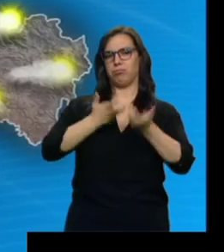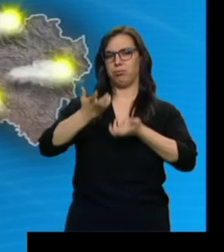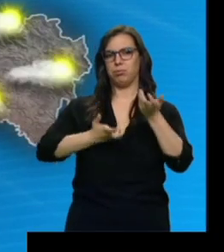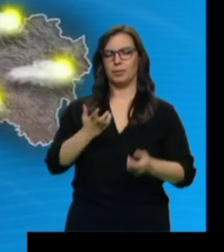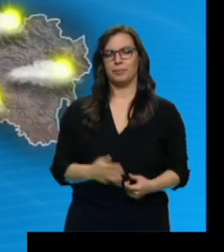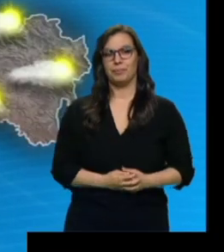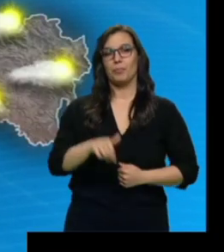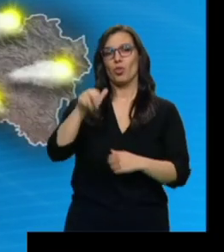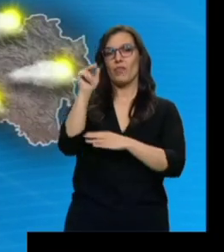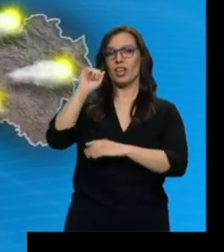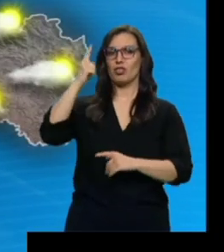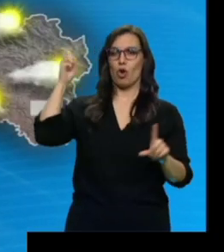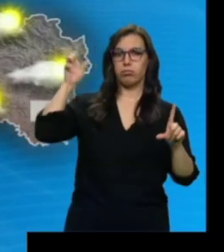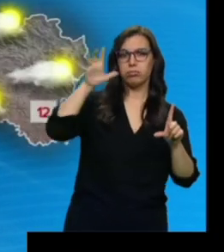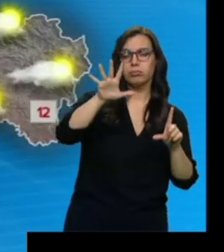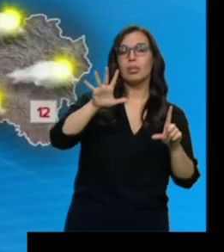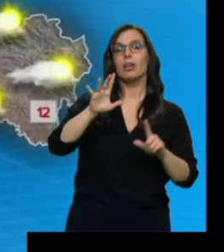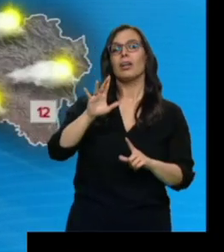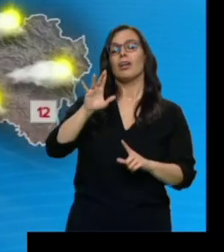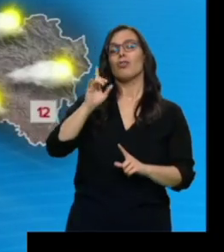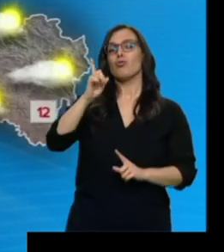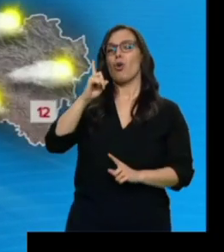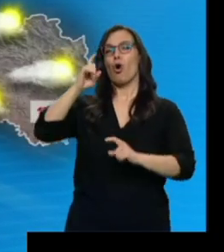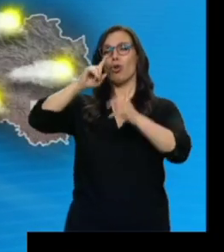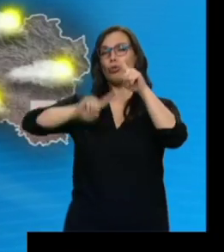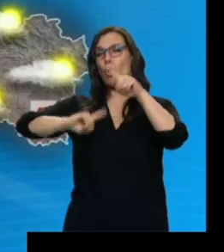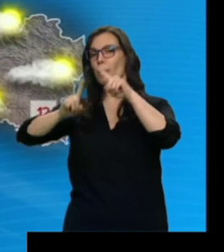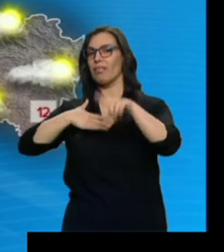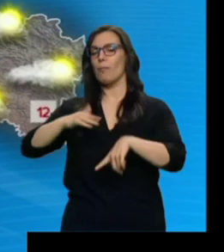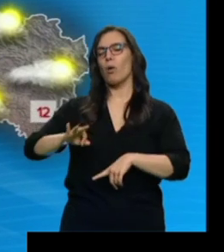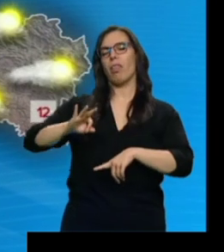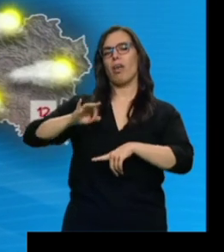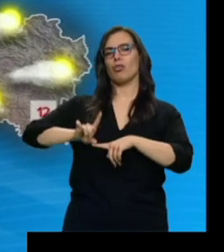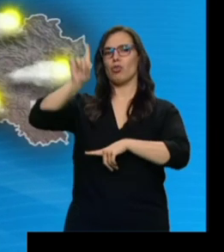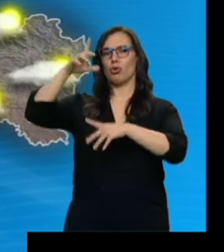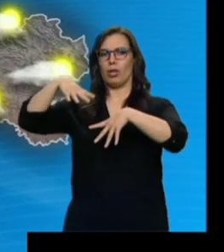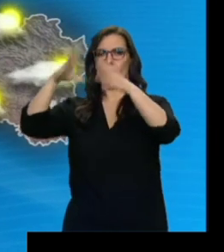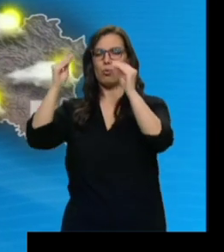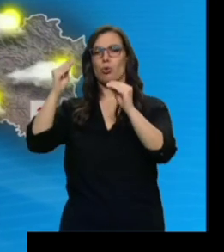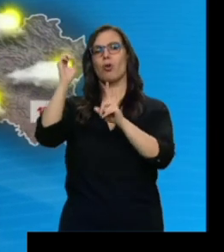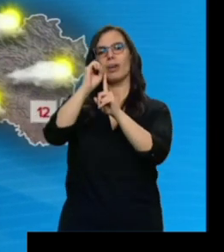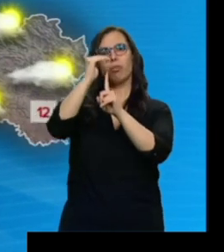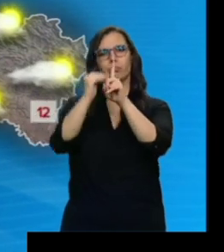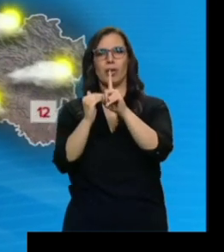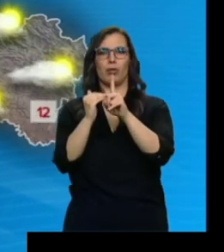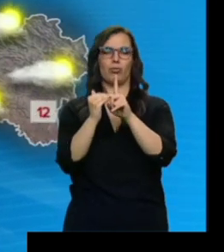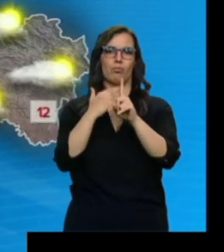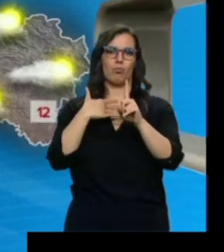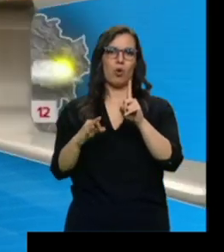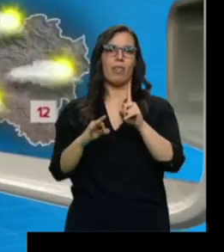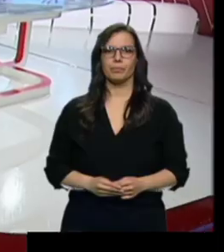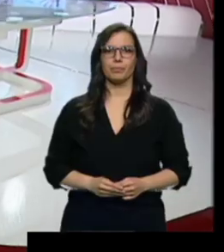Será un viernes soleado salvo en el norte de Burgos donde se esperan tormentas. Bajan un par de grados las máximas, solo en Zamora y Salamanca superarán los 20.